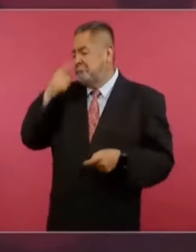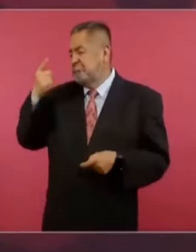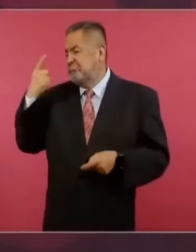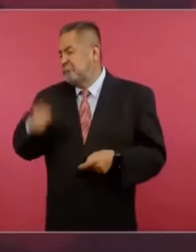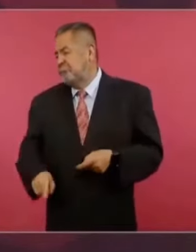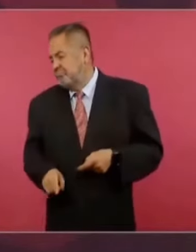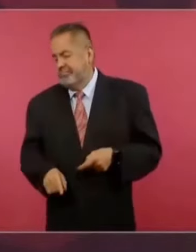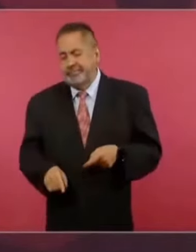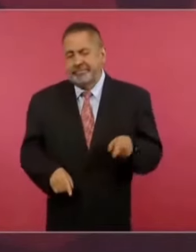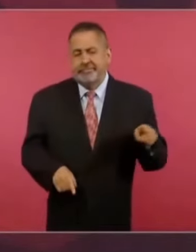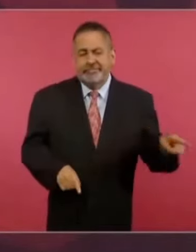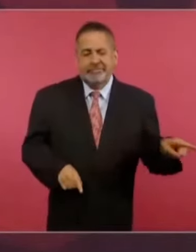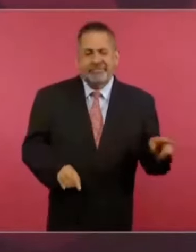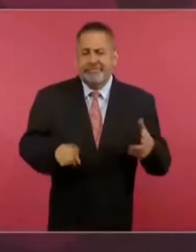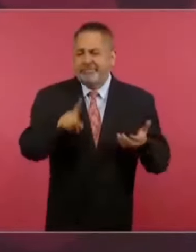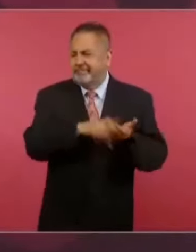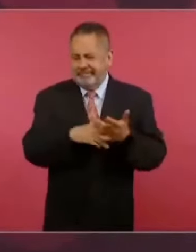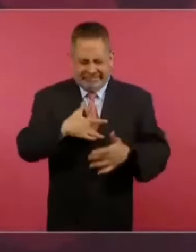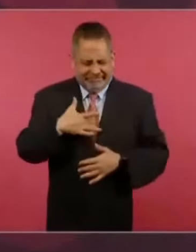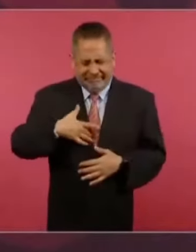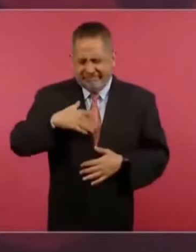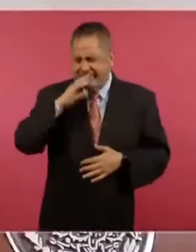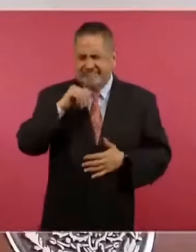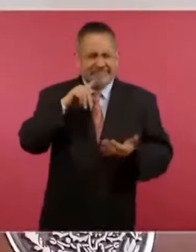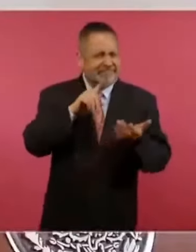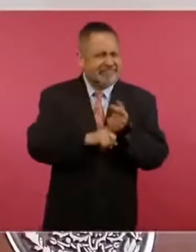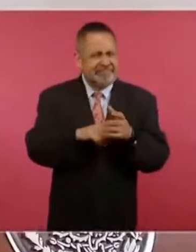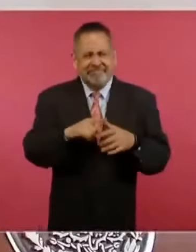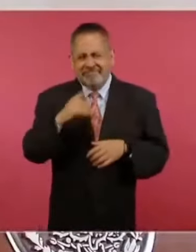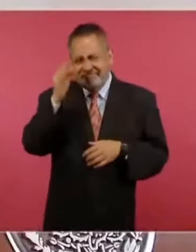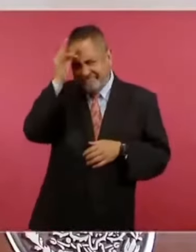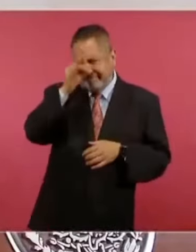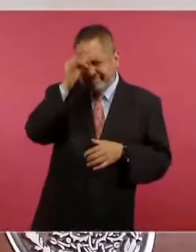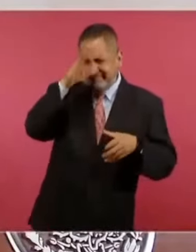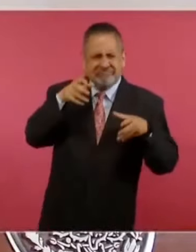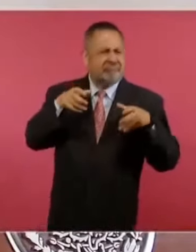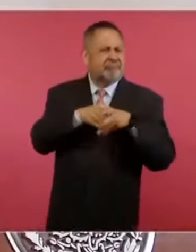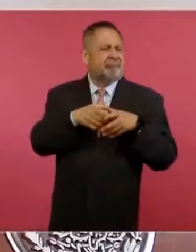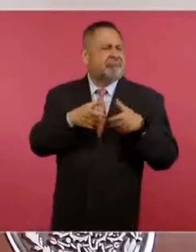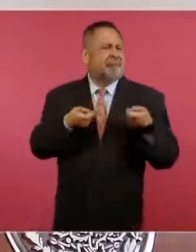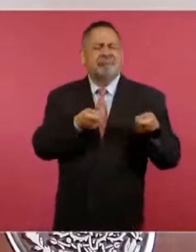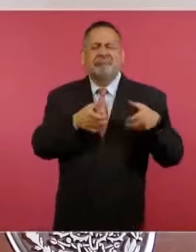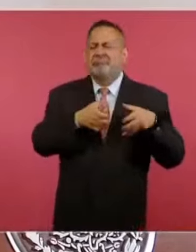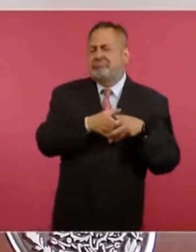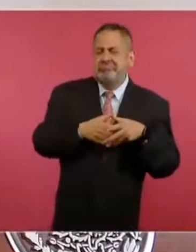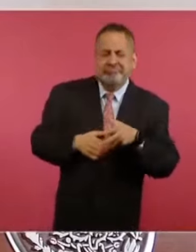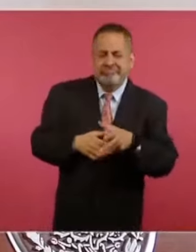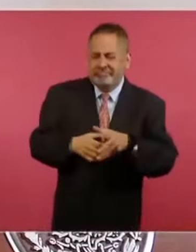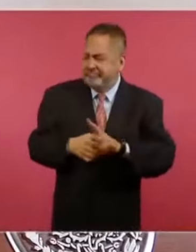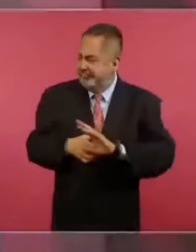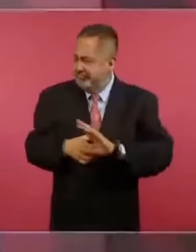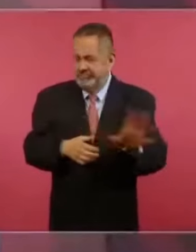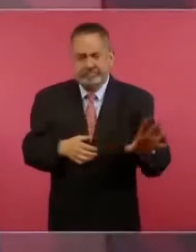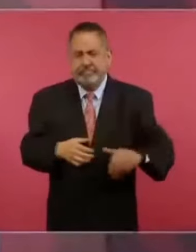de malas entrañas, fachos. La única manera